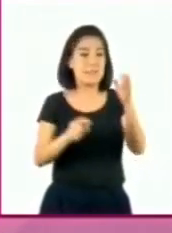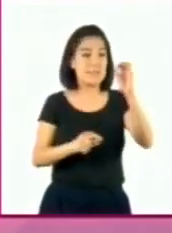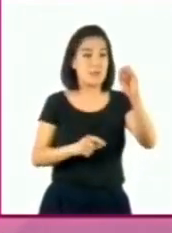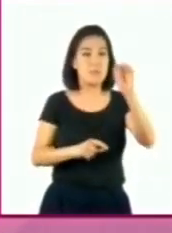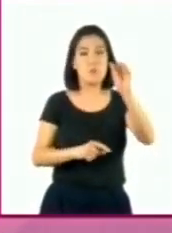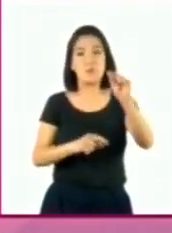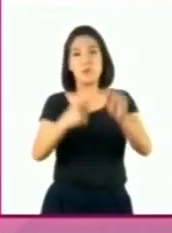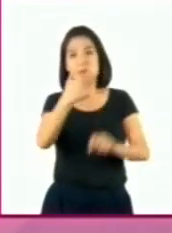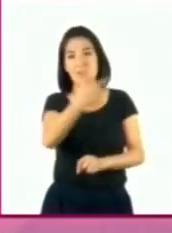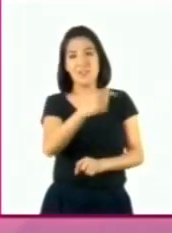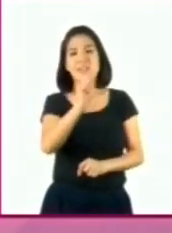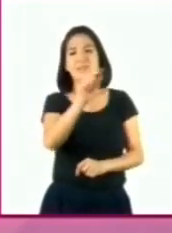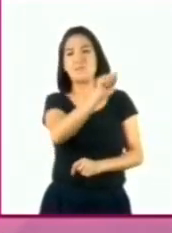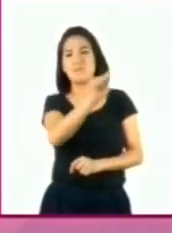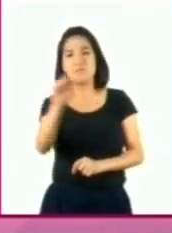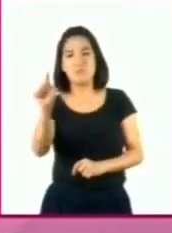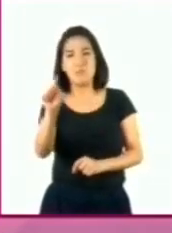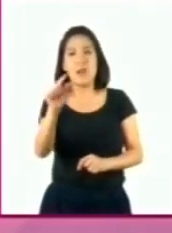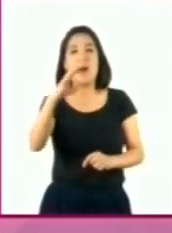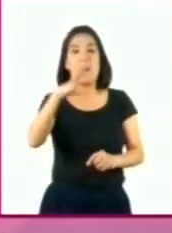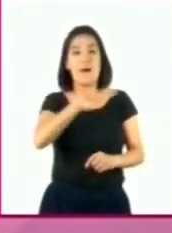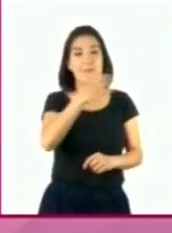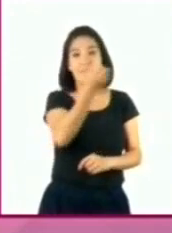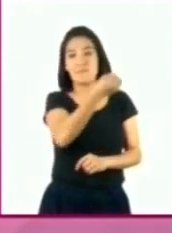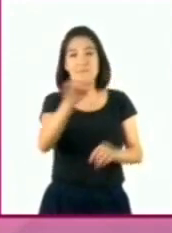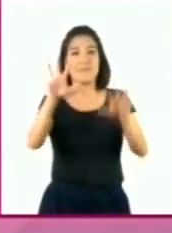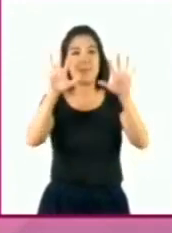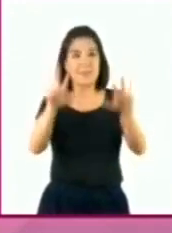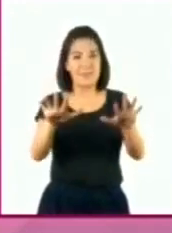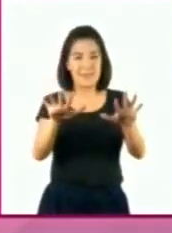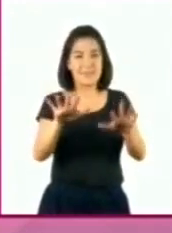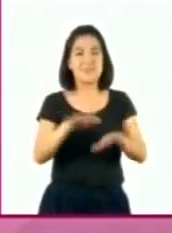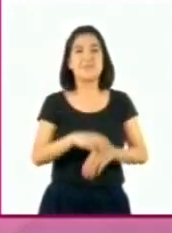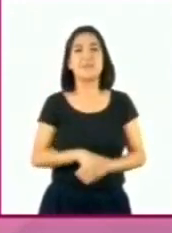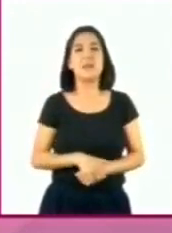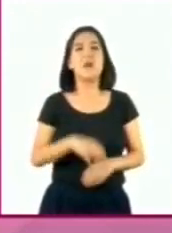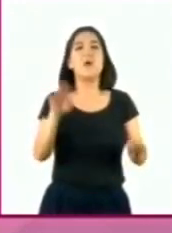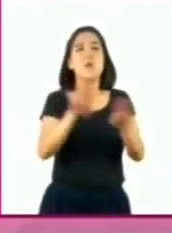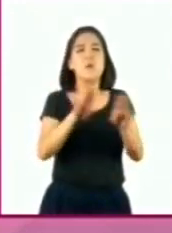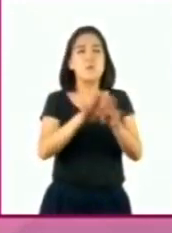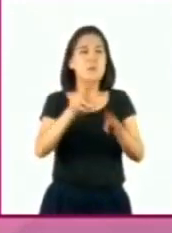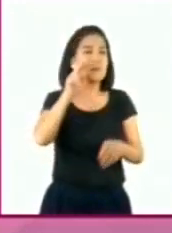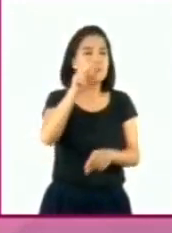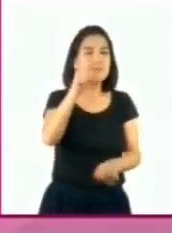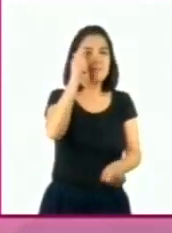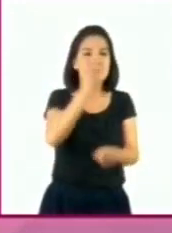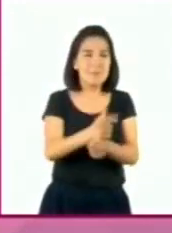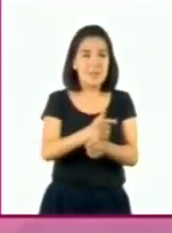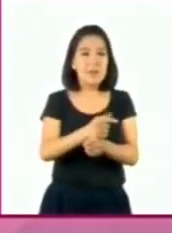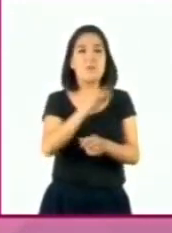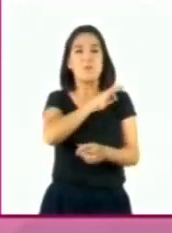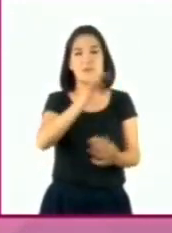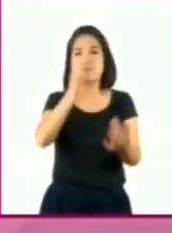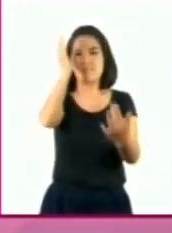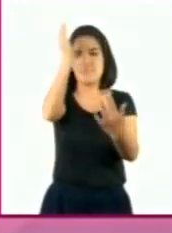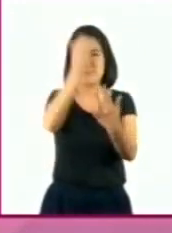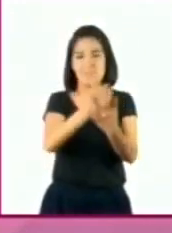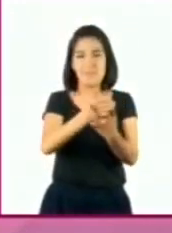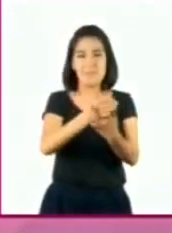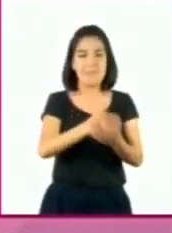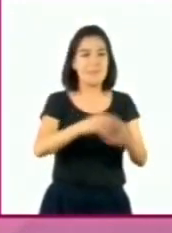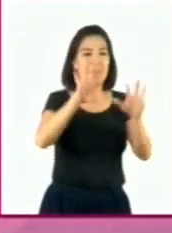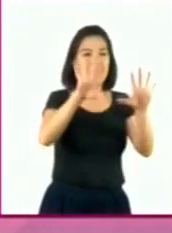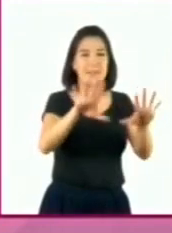expansión decimal que en una unidad hay diez décimos, para ubicarlo en la recta numérica podemos dividir la unidad en diez